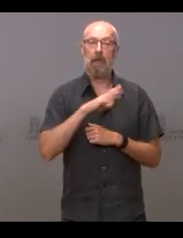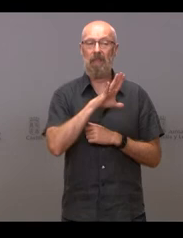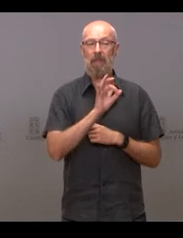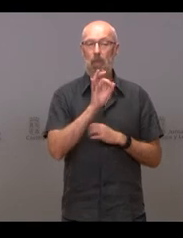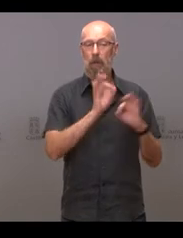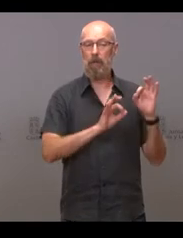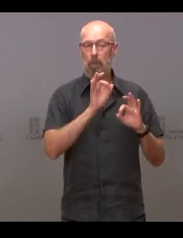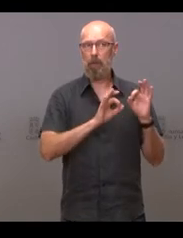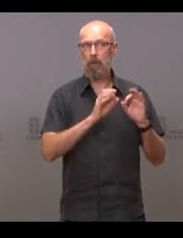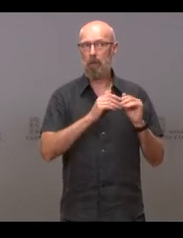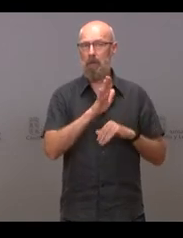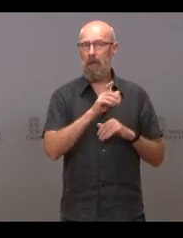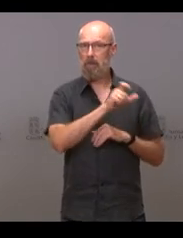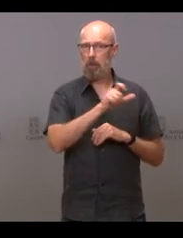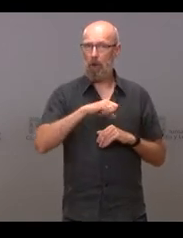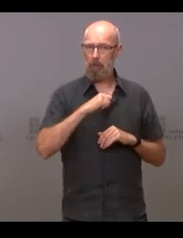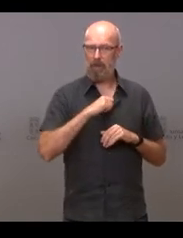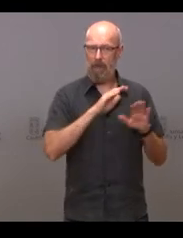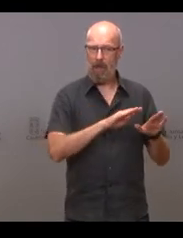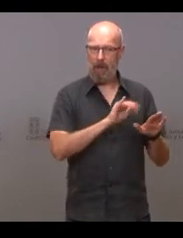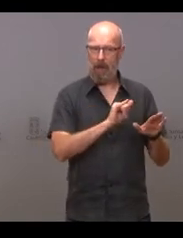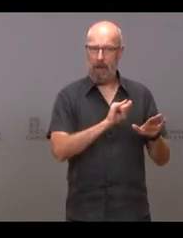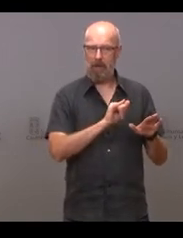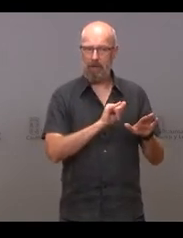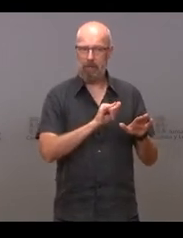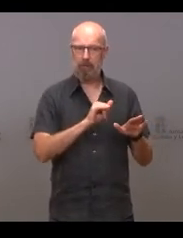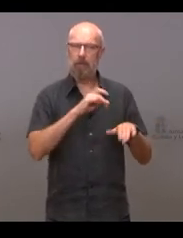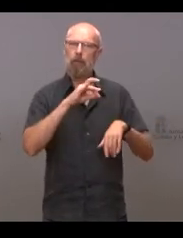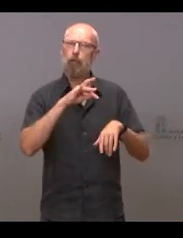hospitalizadas estaban vacunadas